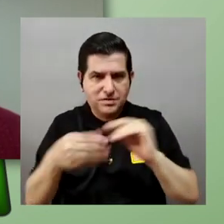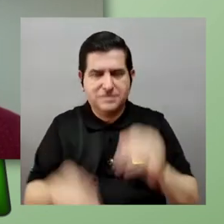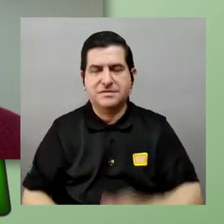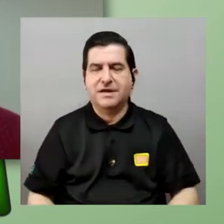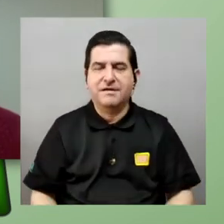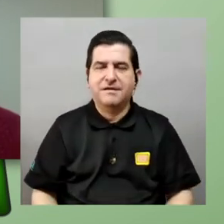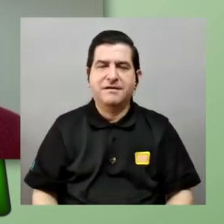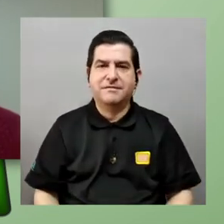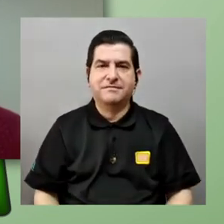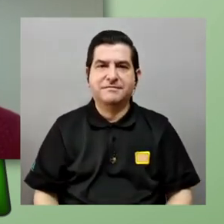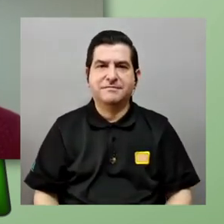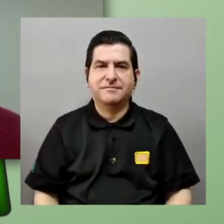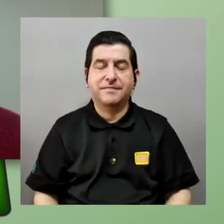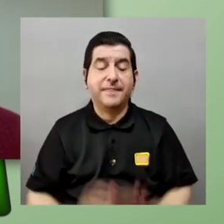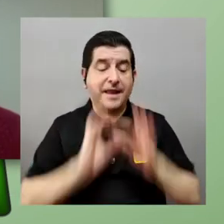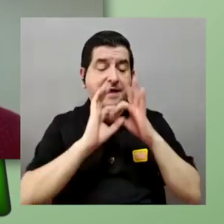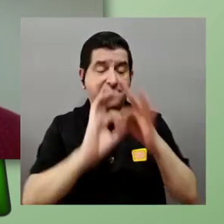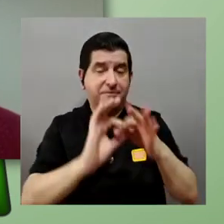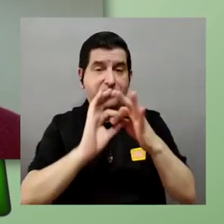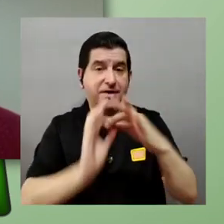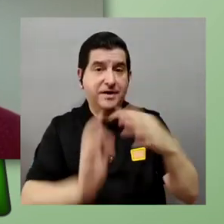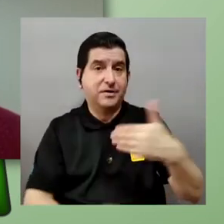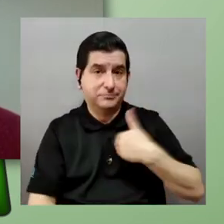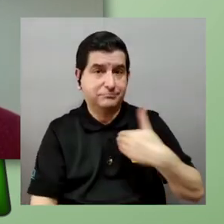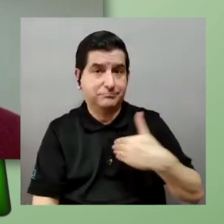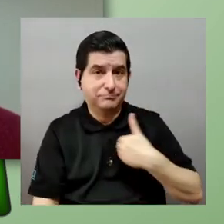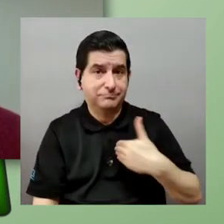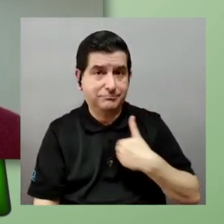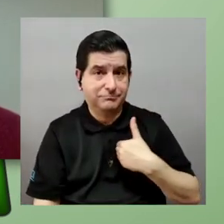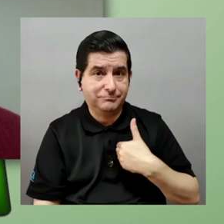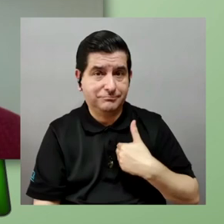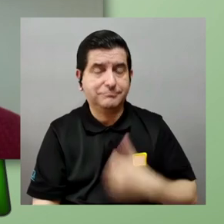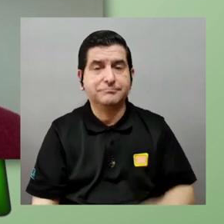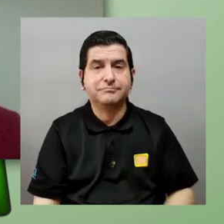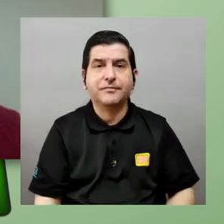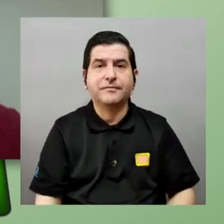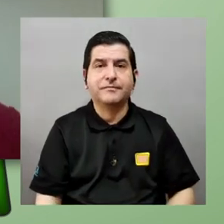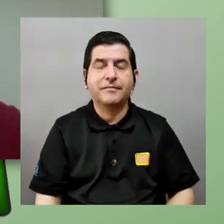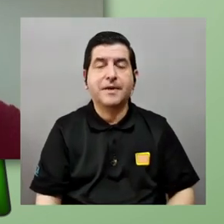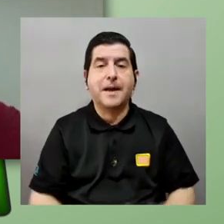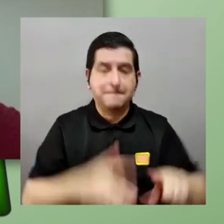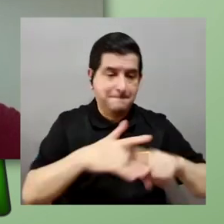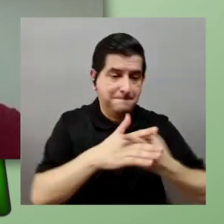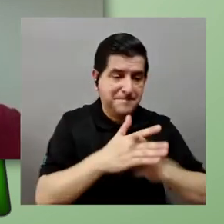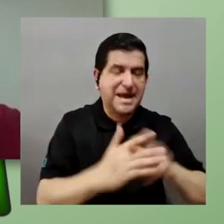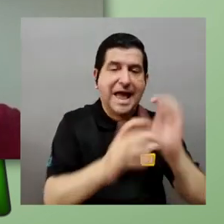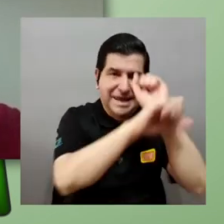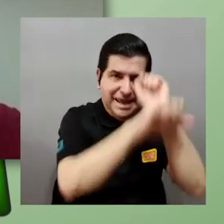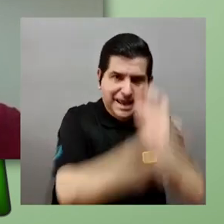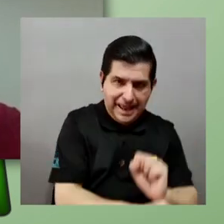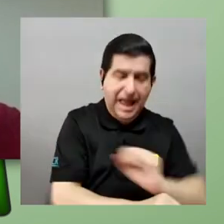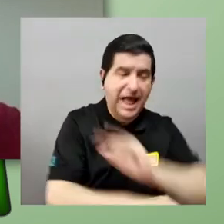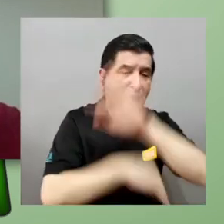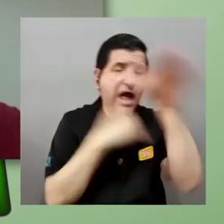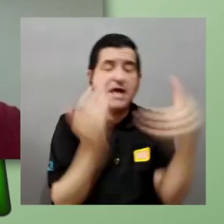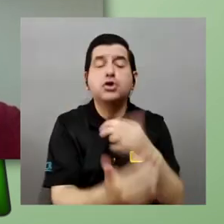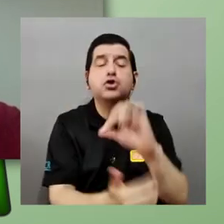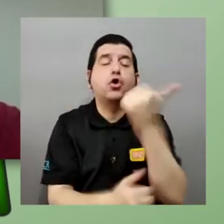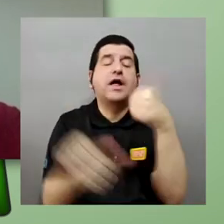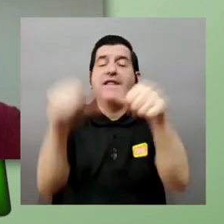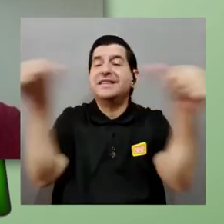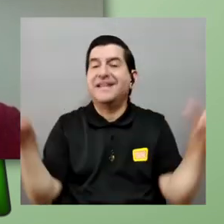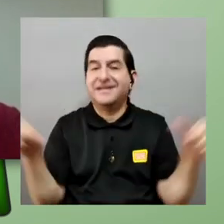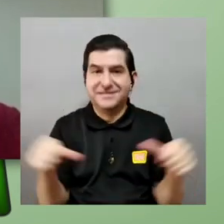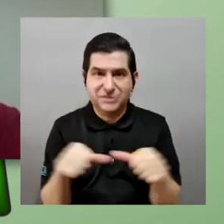contando sobre la relación que hay este entre la mecánica clásica y